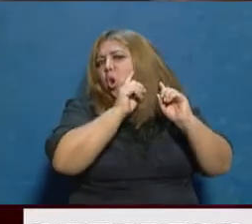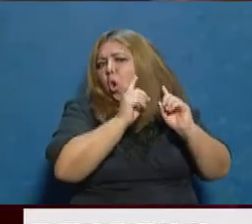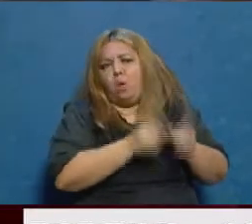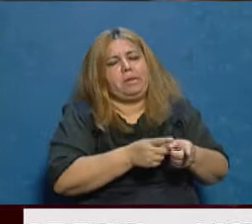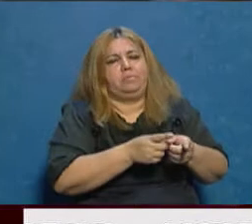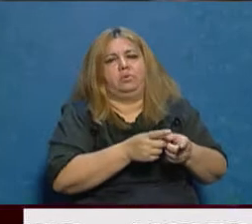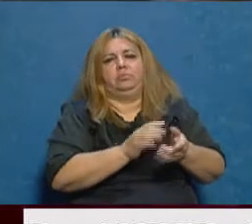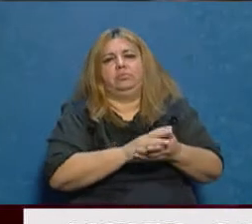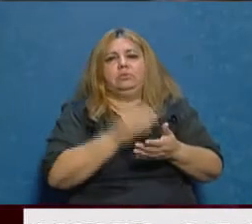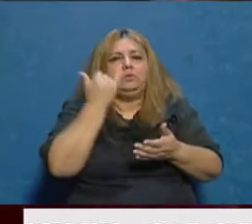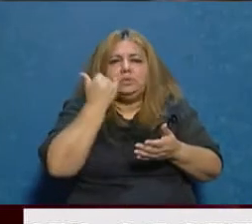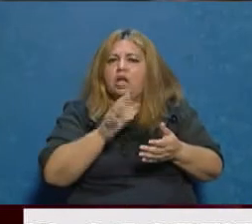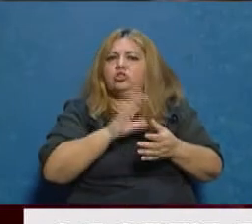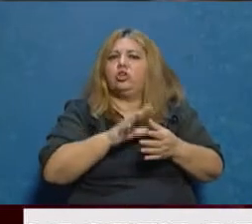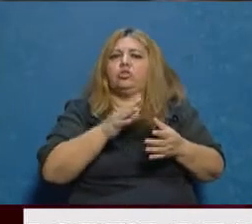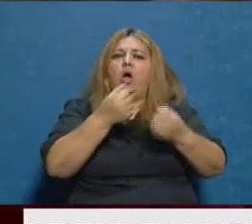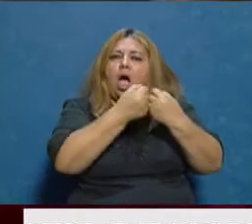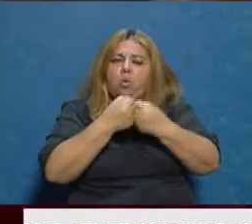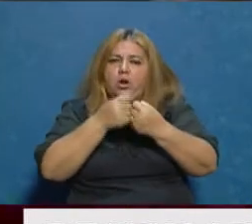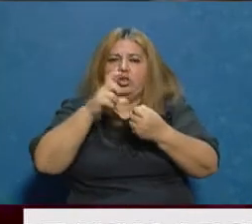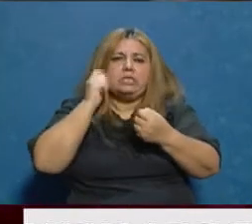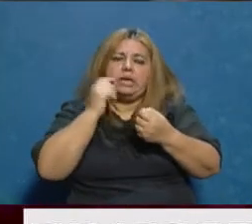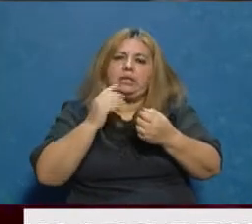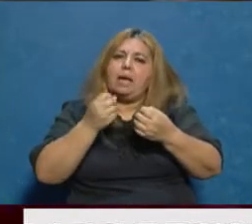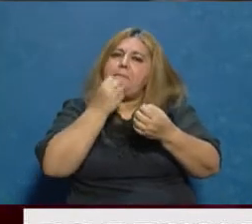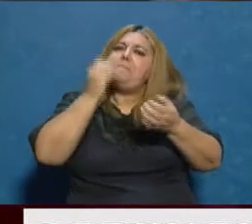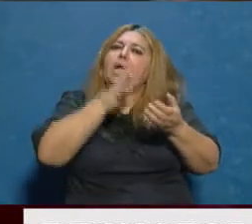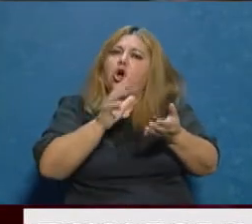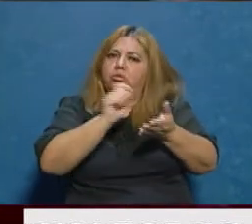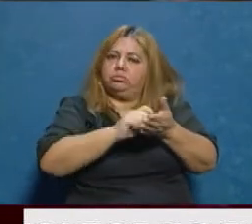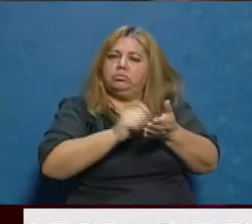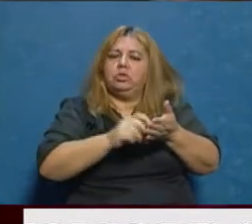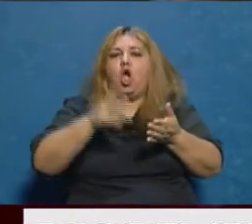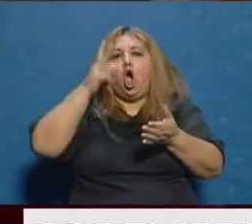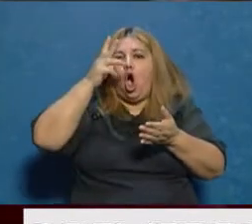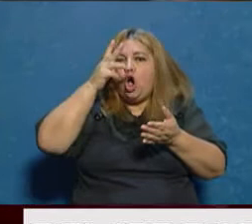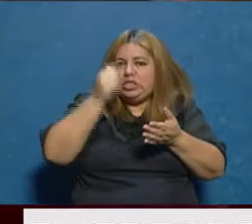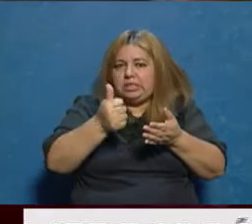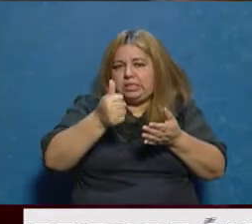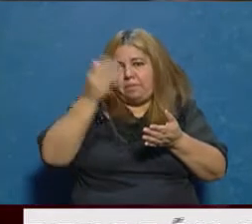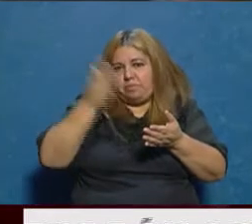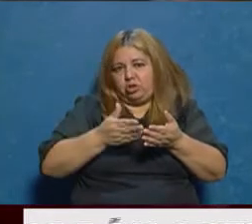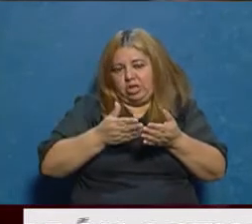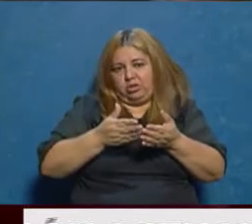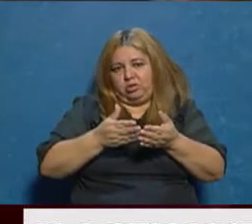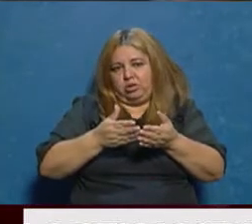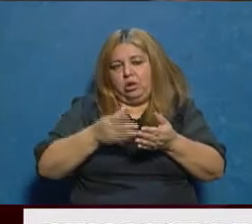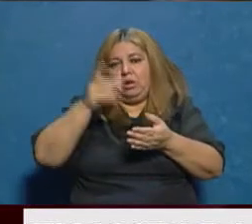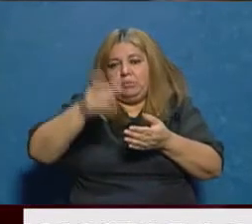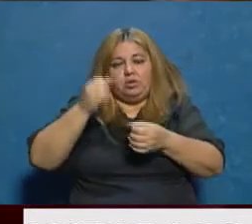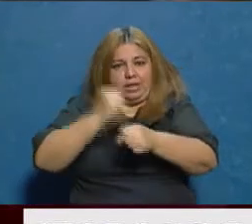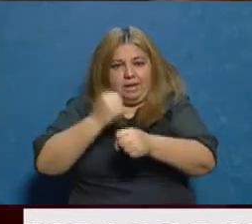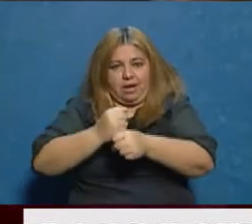y hemos mejorado el acuerdo de la CGT de que se le va a abonar el 86% del salario bruto del trabajador,